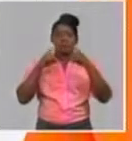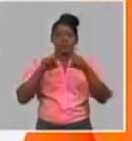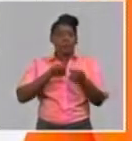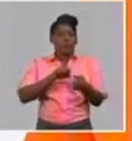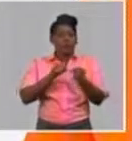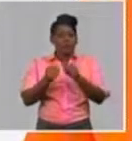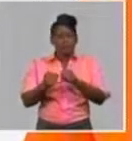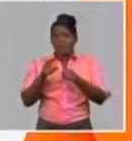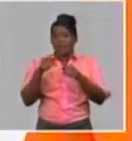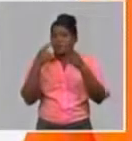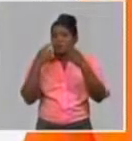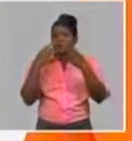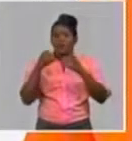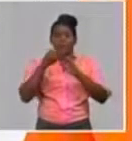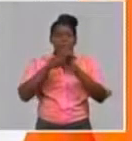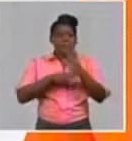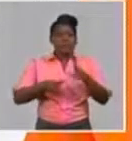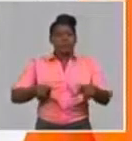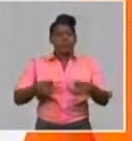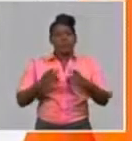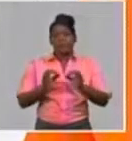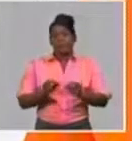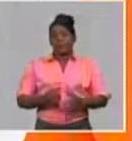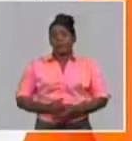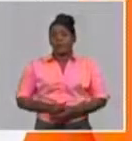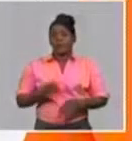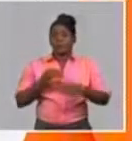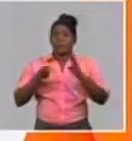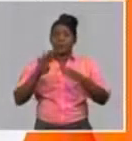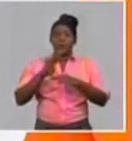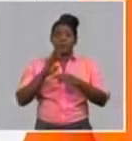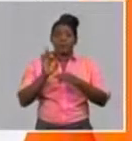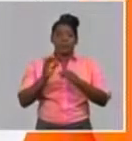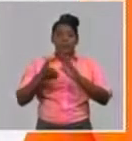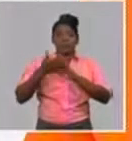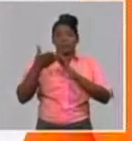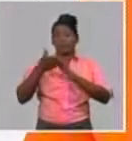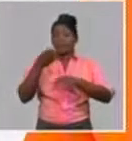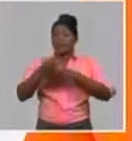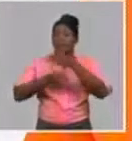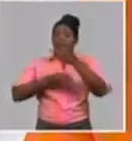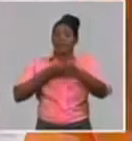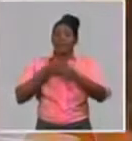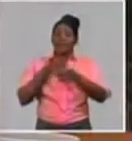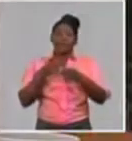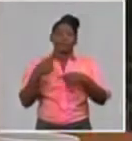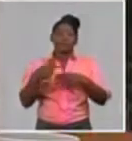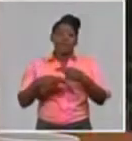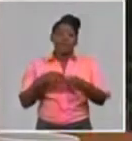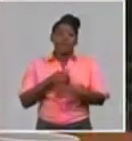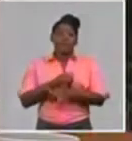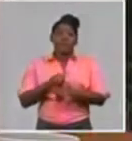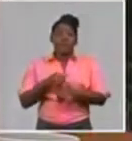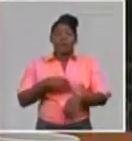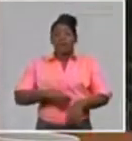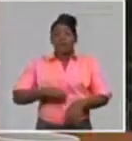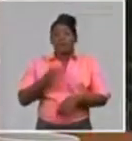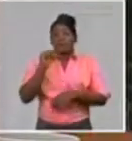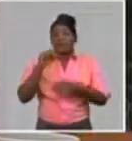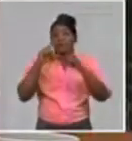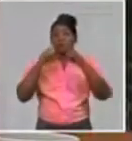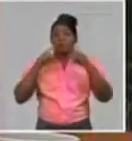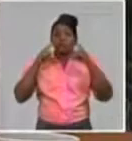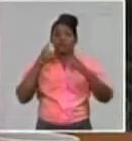territorios. Es muy importante, porque como ha explicado el Ministro de la Construcción, se hace bastante molesto el nasobuco cuando están